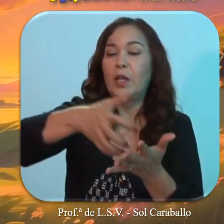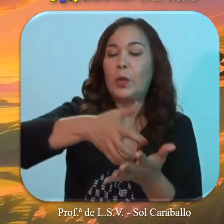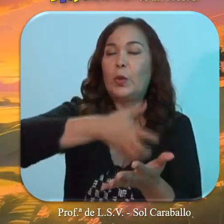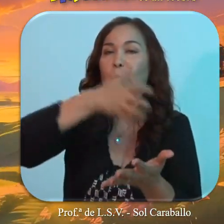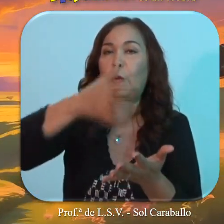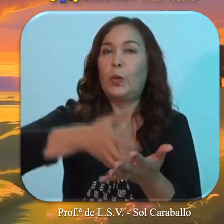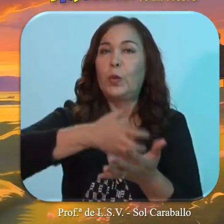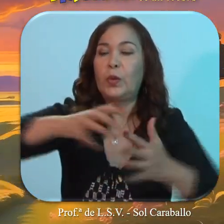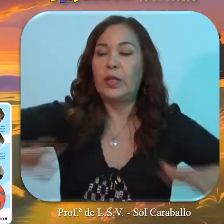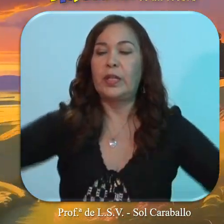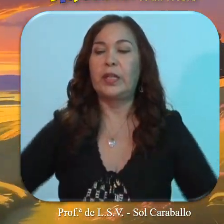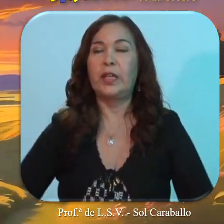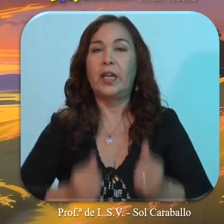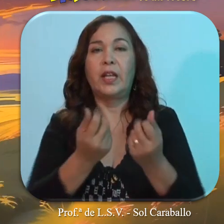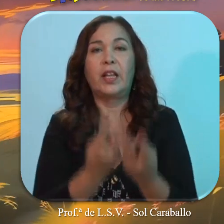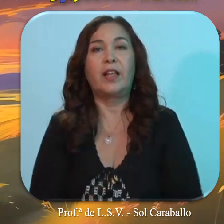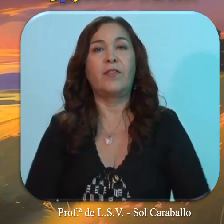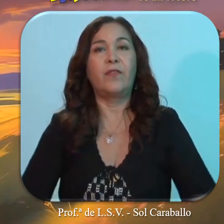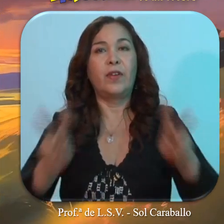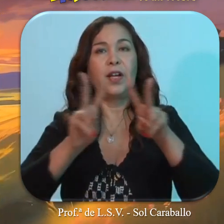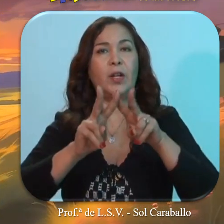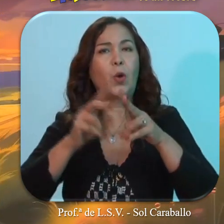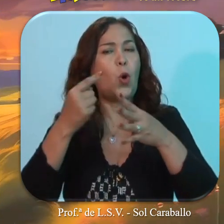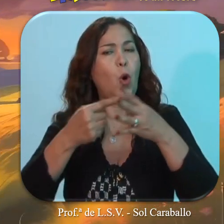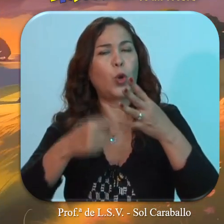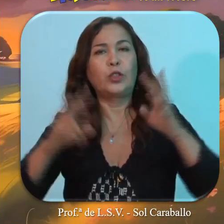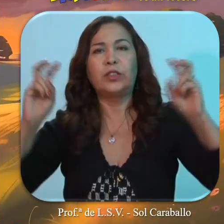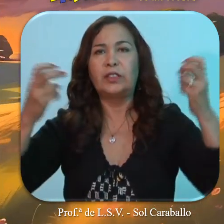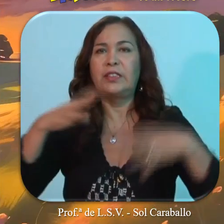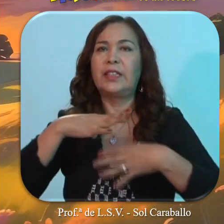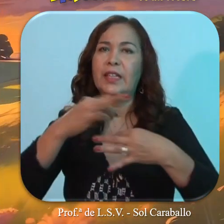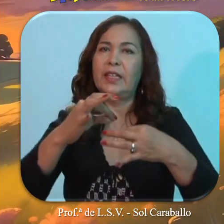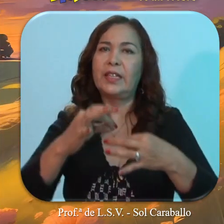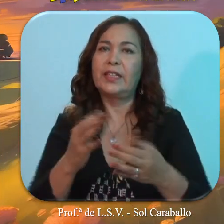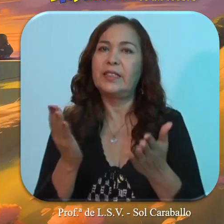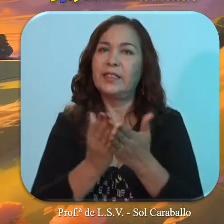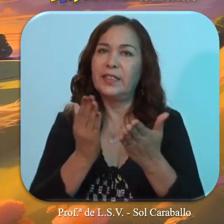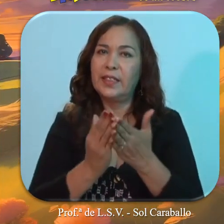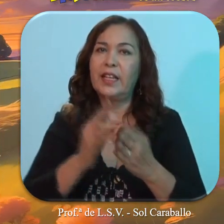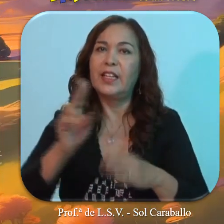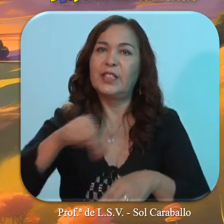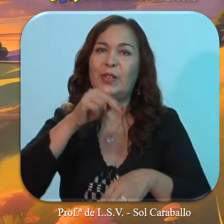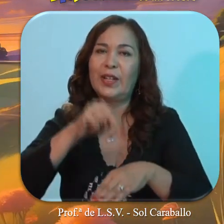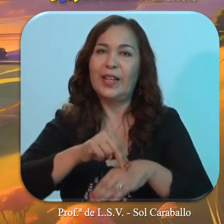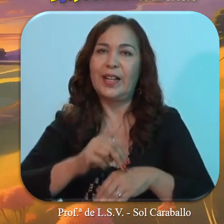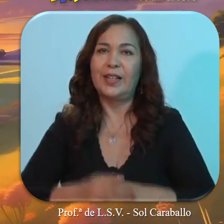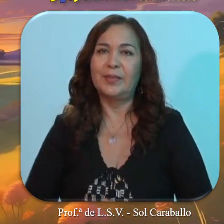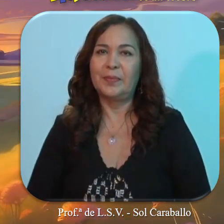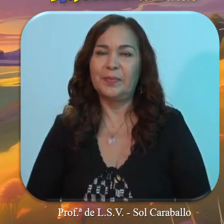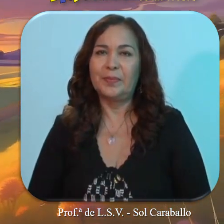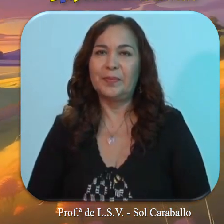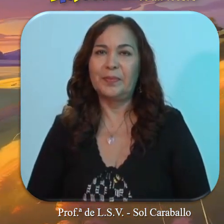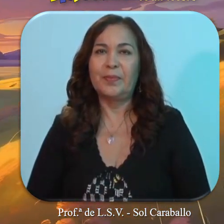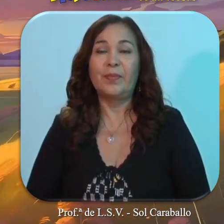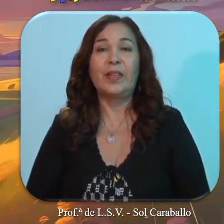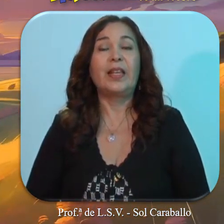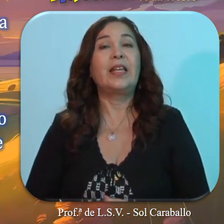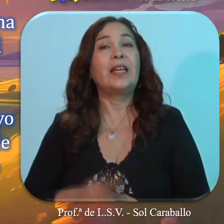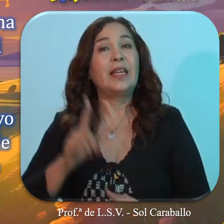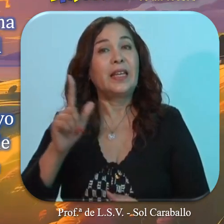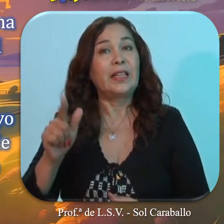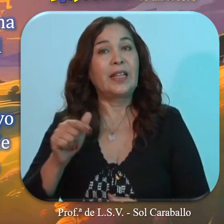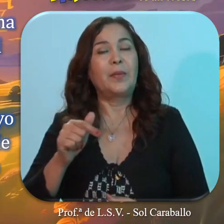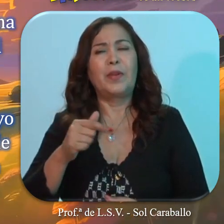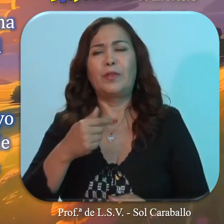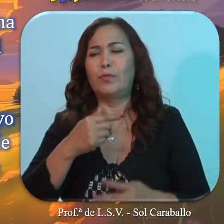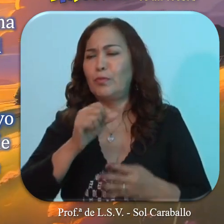agricultura, al rescate de valores, entre otros temas de interés escolar y nacional. Dentro